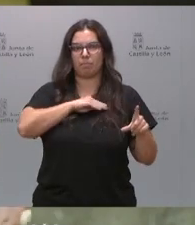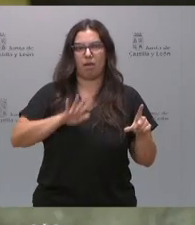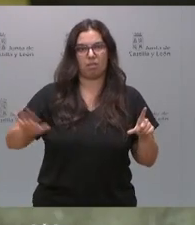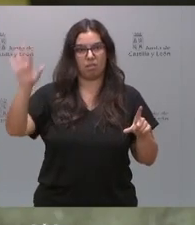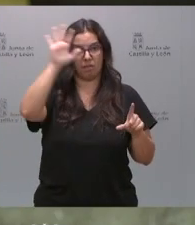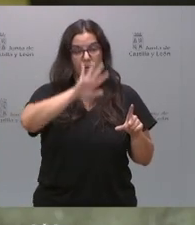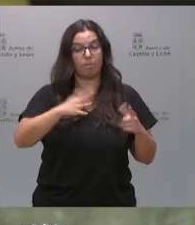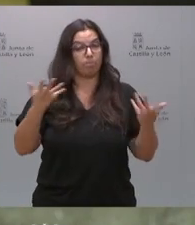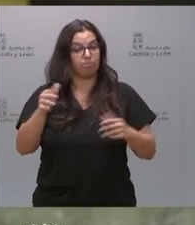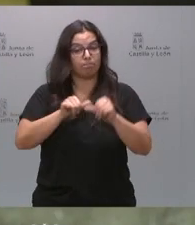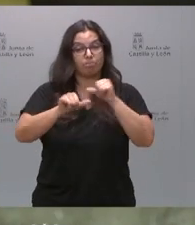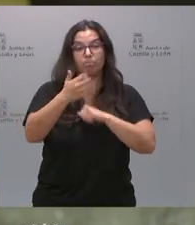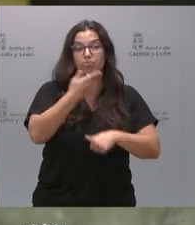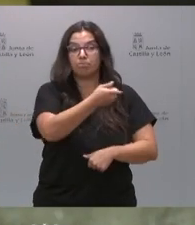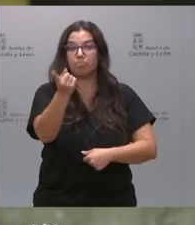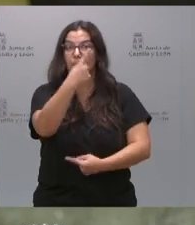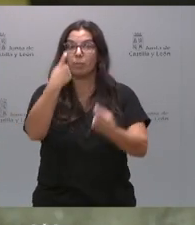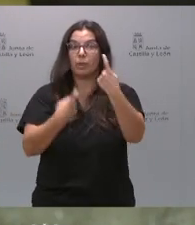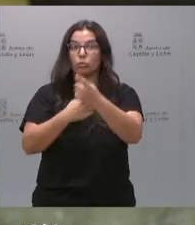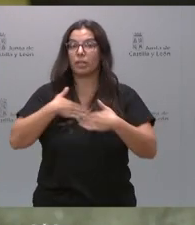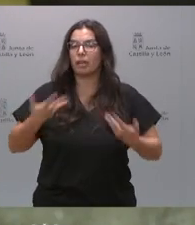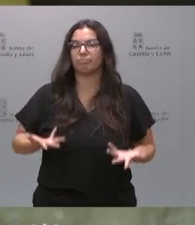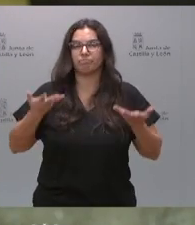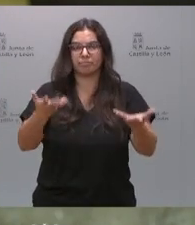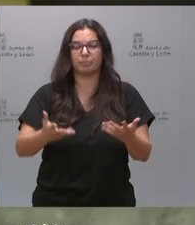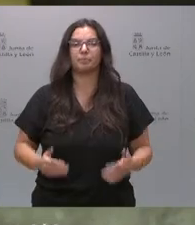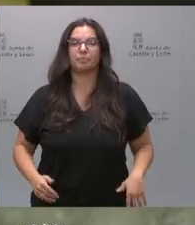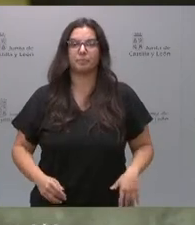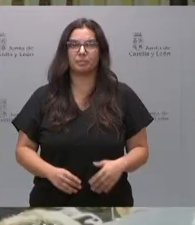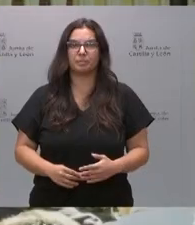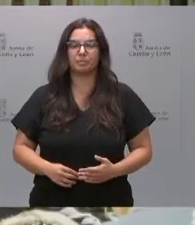Y a partir de aquí, si quieren realizar alguna pregunta, estoy a su disposición.